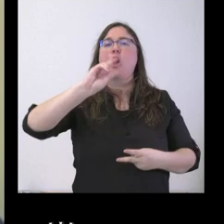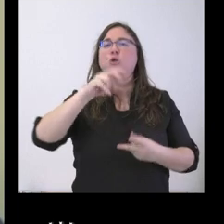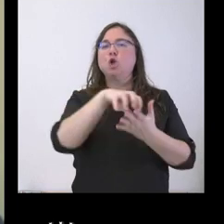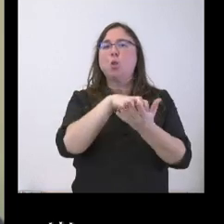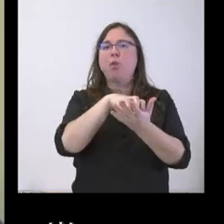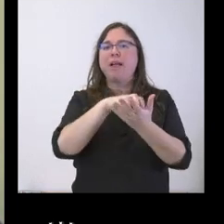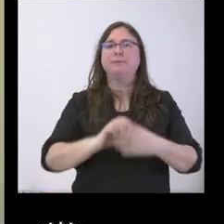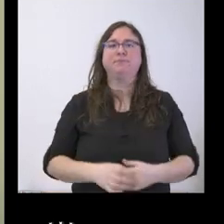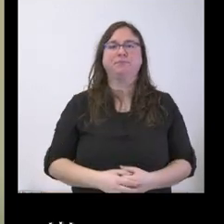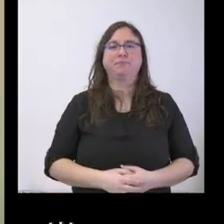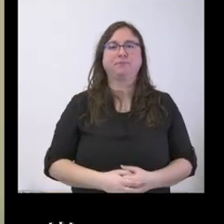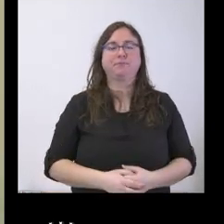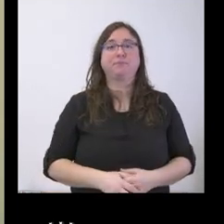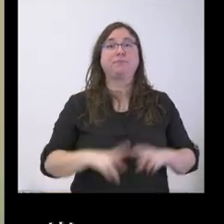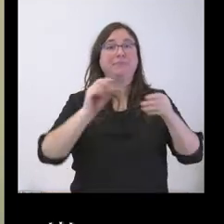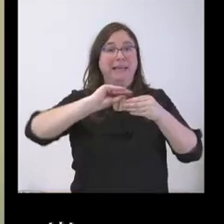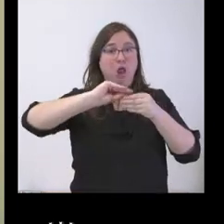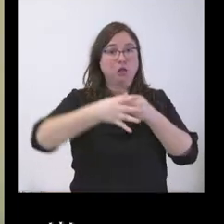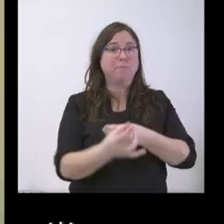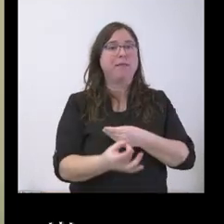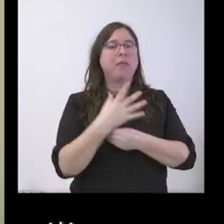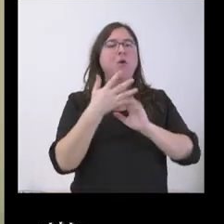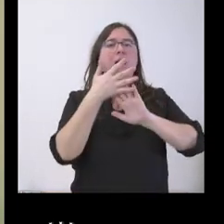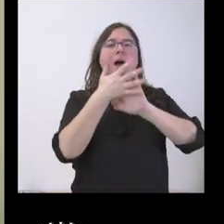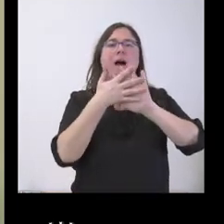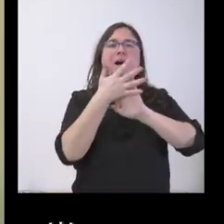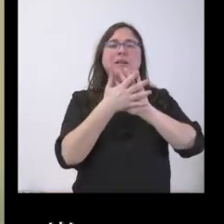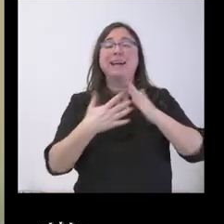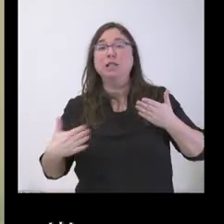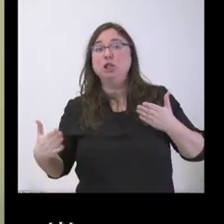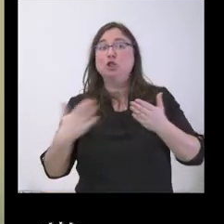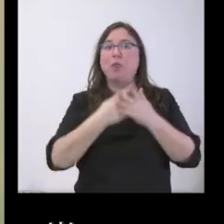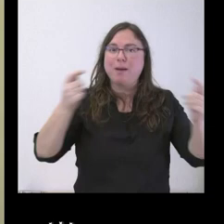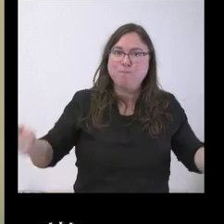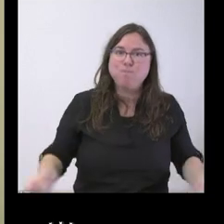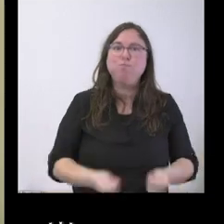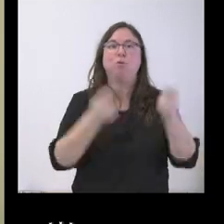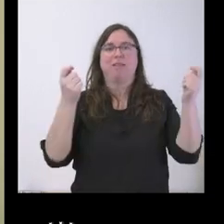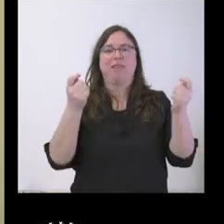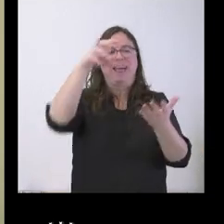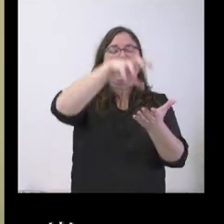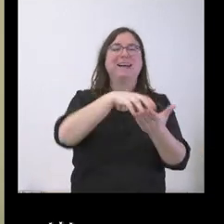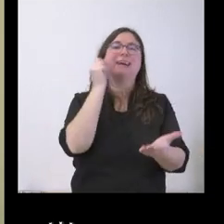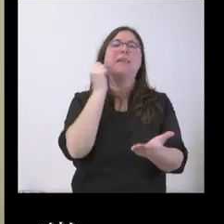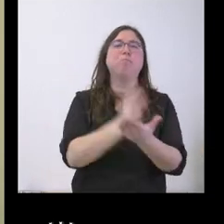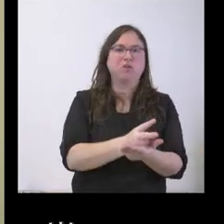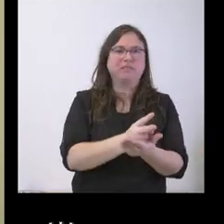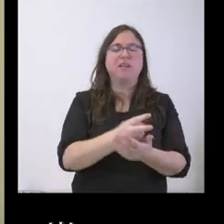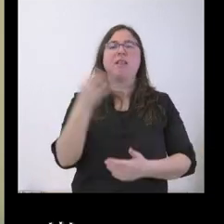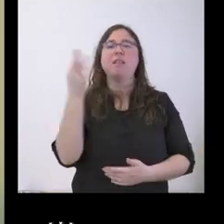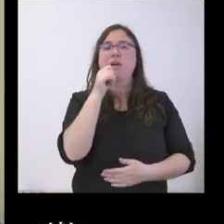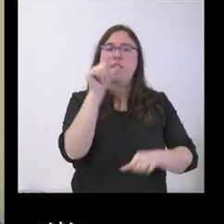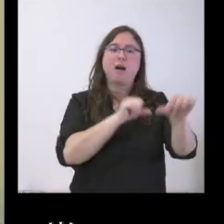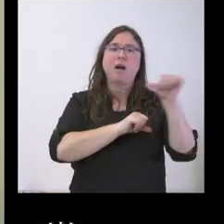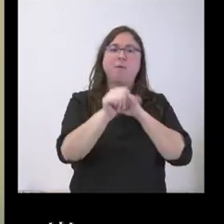duda, en el dosir que nos han mandado se habla de que toda publicidad de las casas de apuestas deberá llevar a partir de ahora